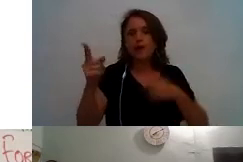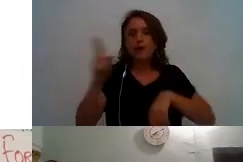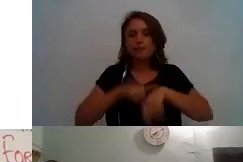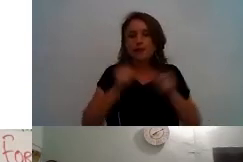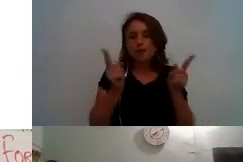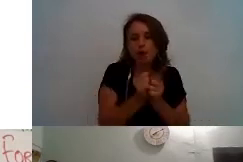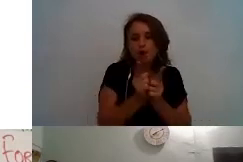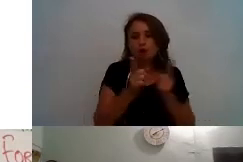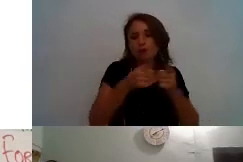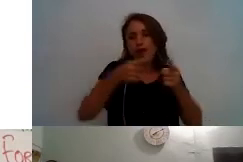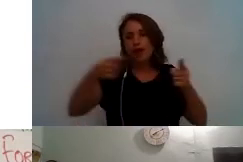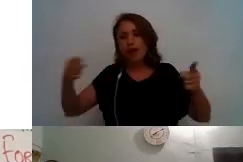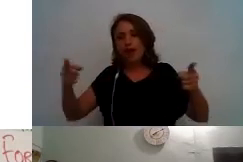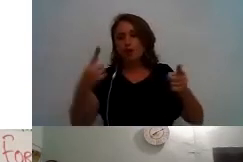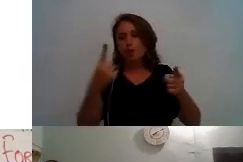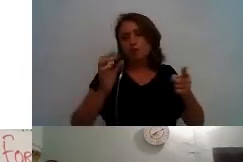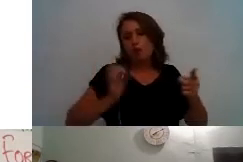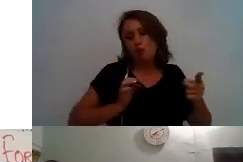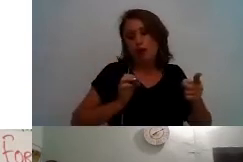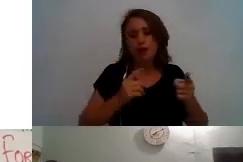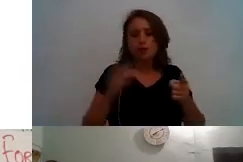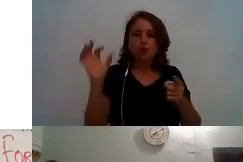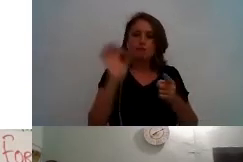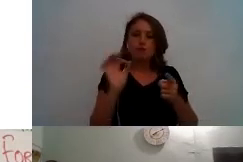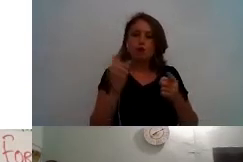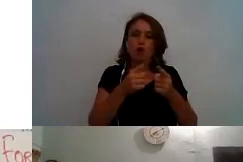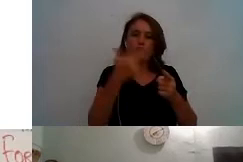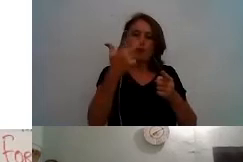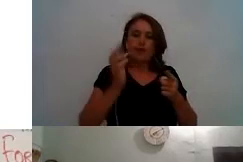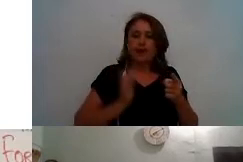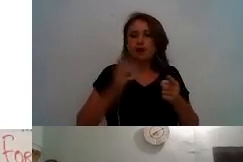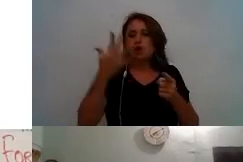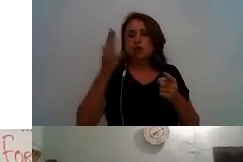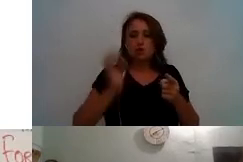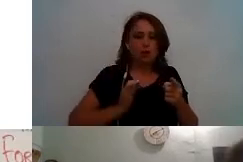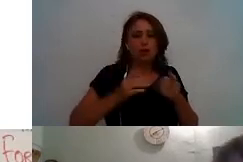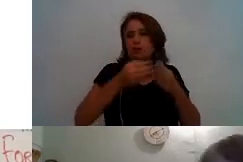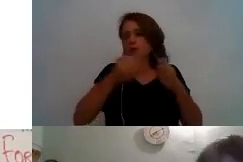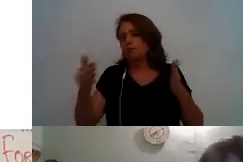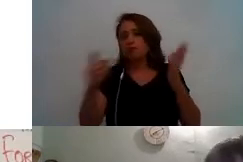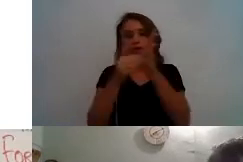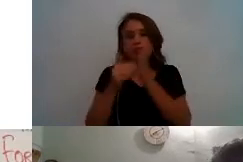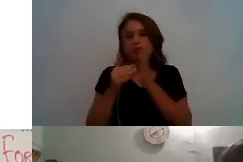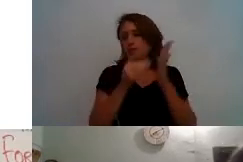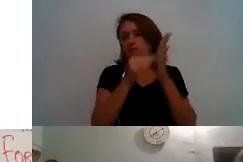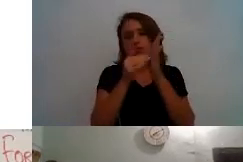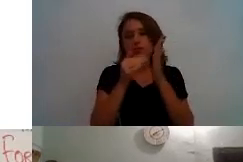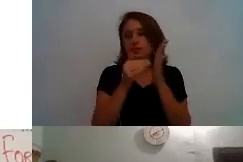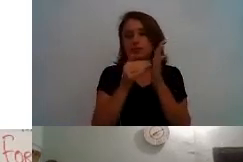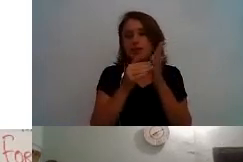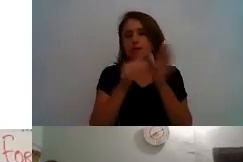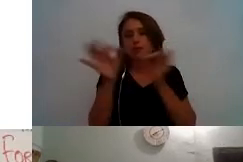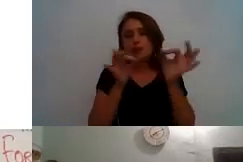plazo corto plazo puede ser un año largo plazo puede ser tres años cinco años obviamente va a variar muchísimo según el tipo de